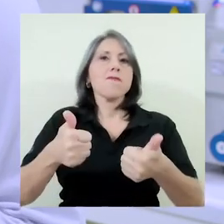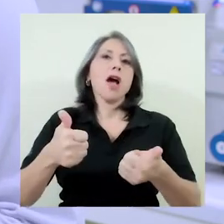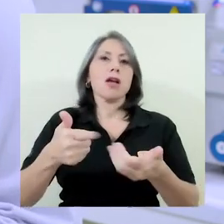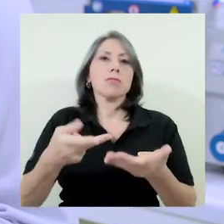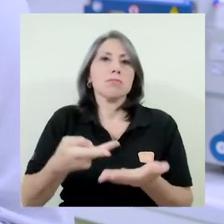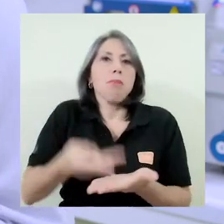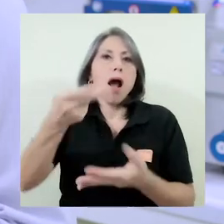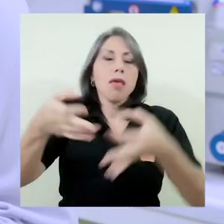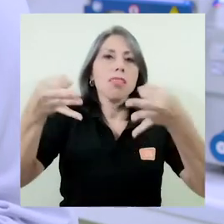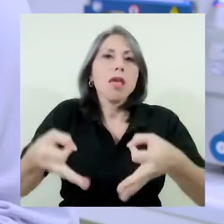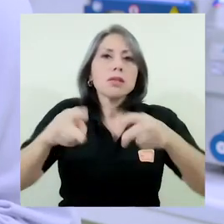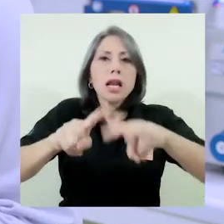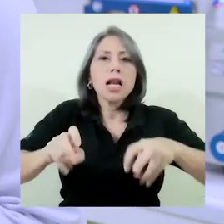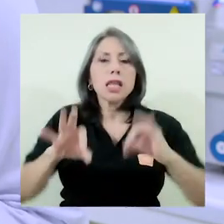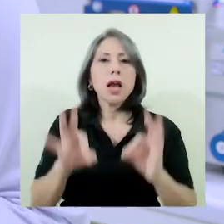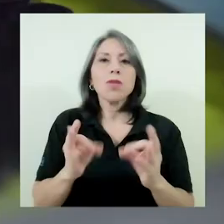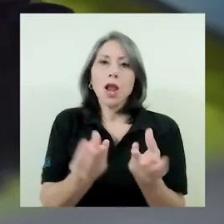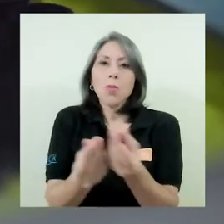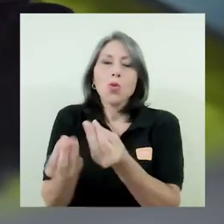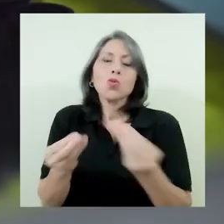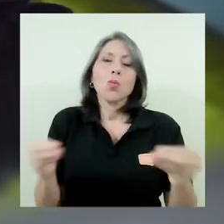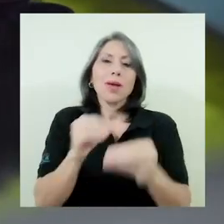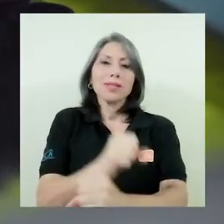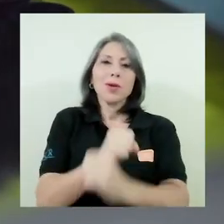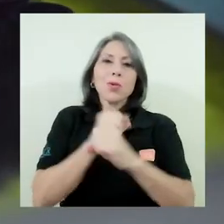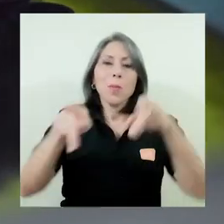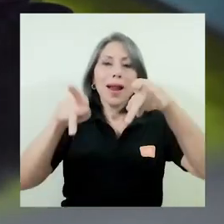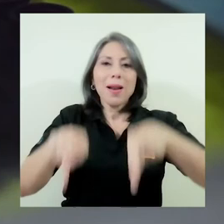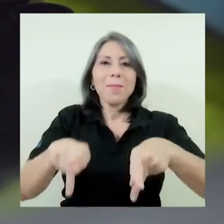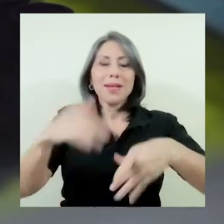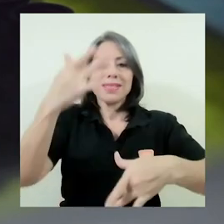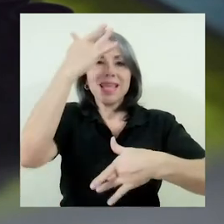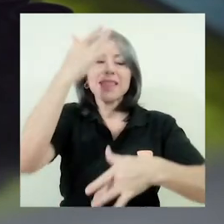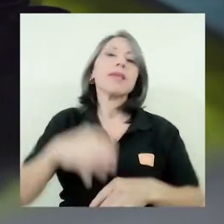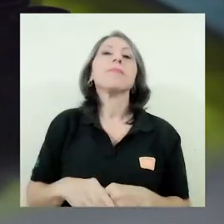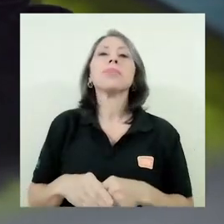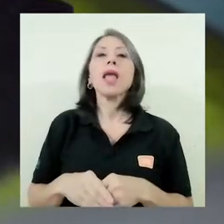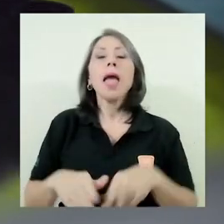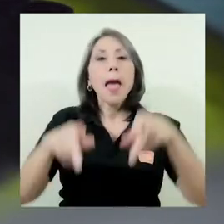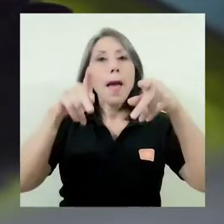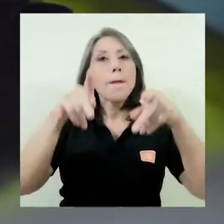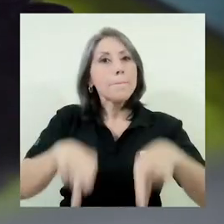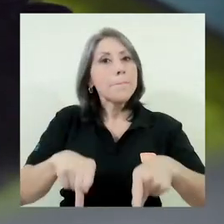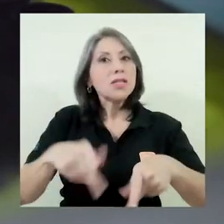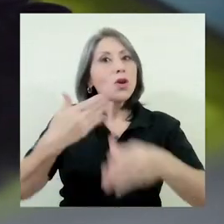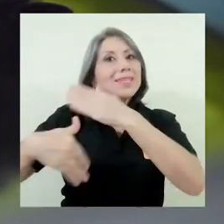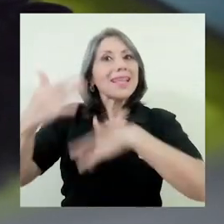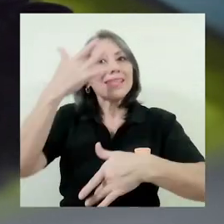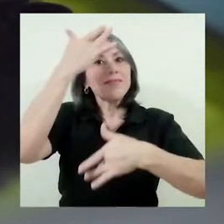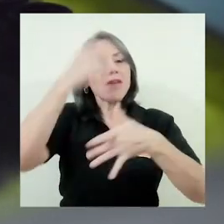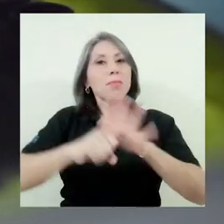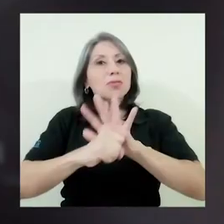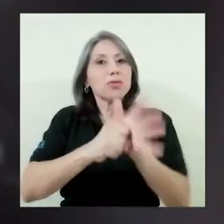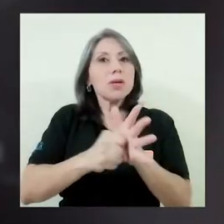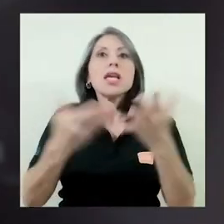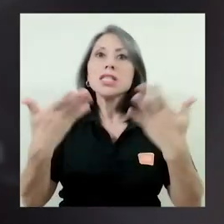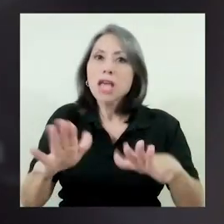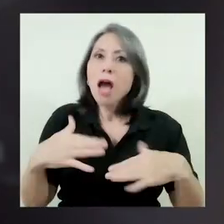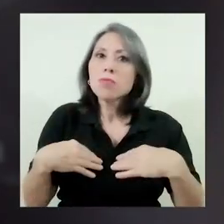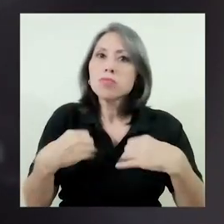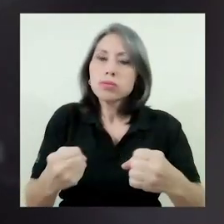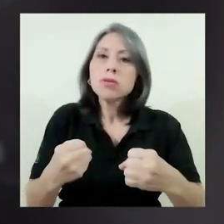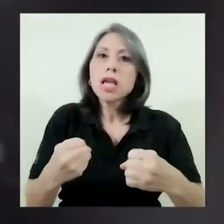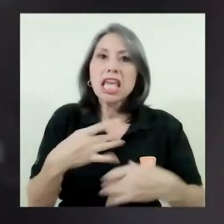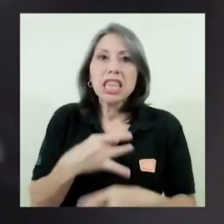por lo cual el producto será más seguro para el paciente. El requisito para los pacientes recuperados que estén interesados en